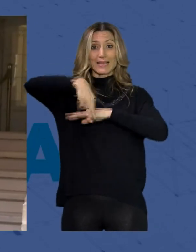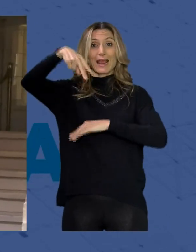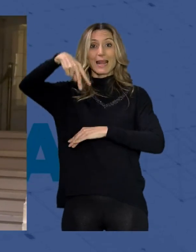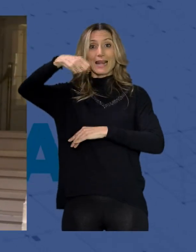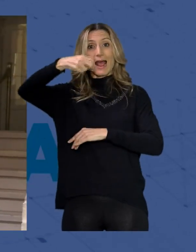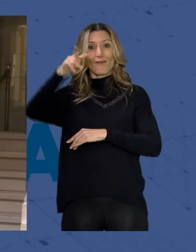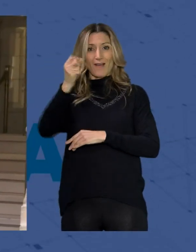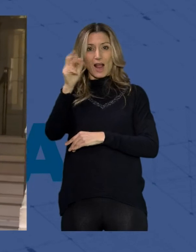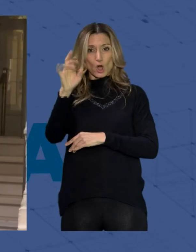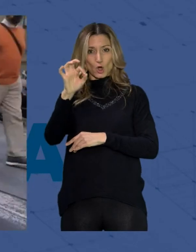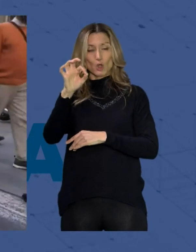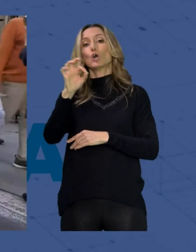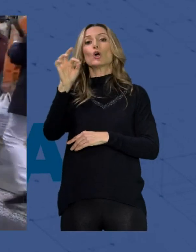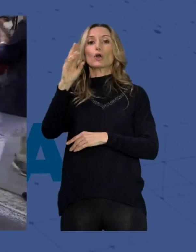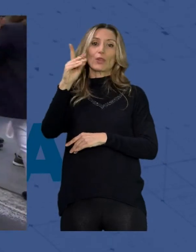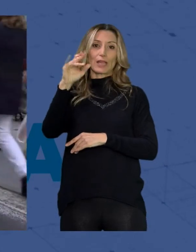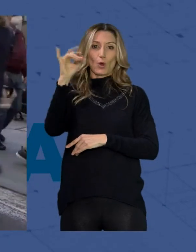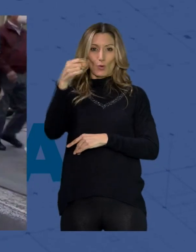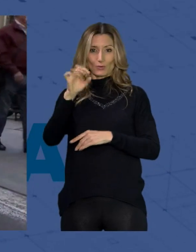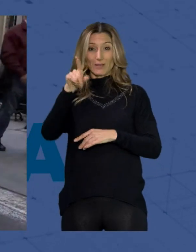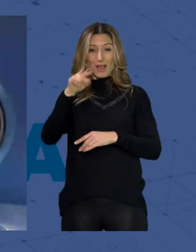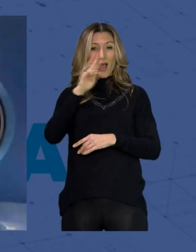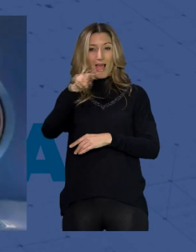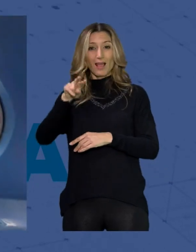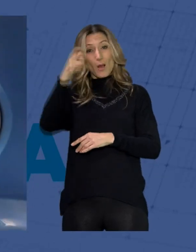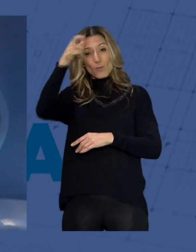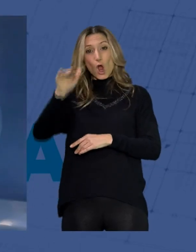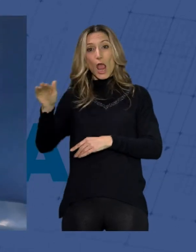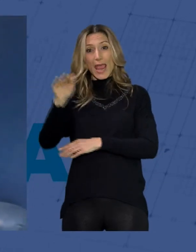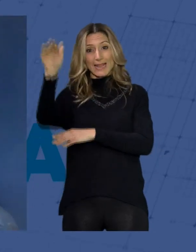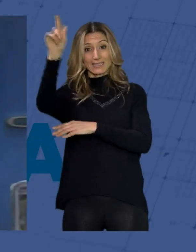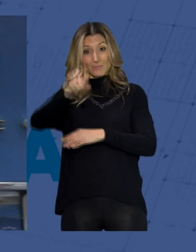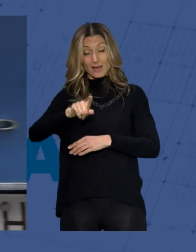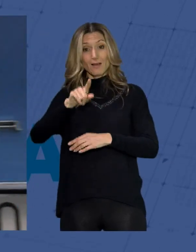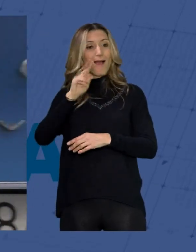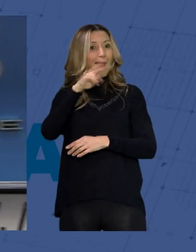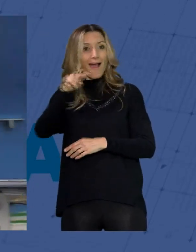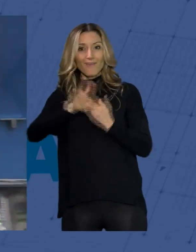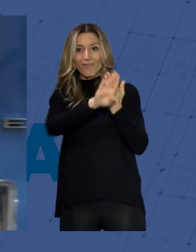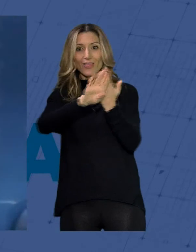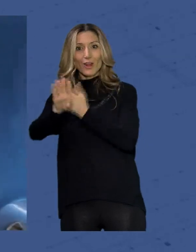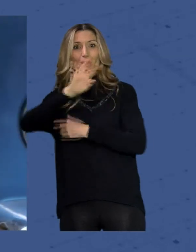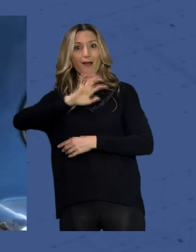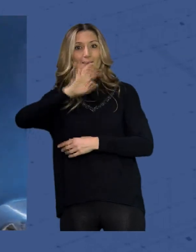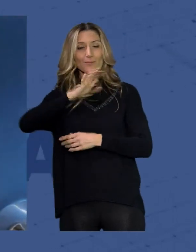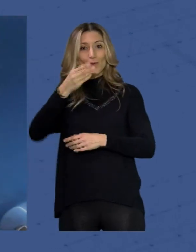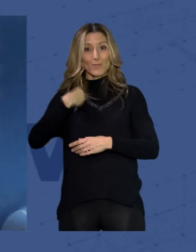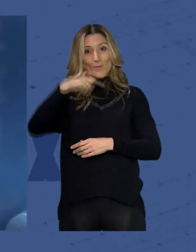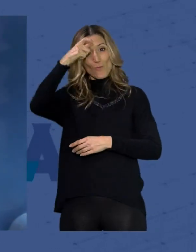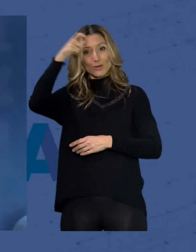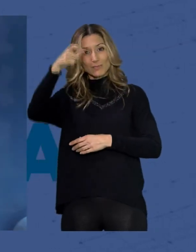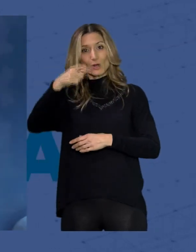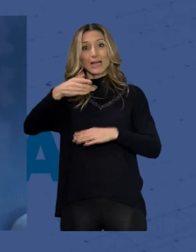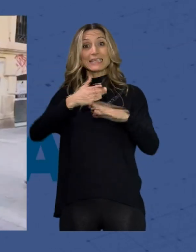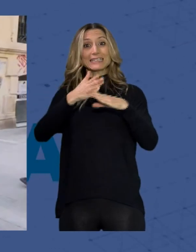partido posteriormente hacia Enix donde han mostrado el museo sobre ruedas a los vecinos y turistas de este precioso municipio de la Sierra de Gador Para